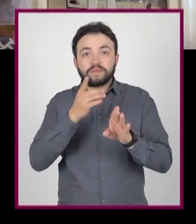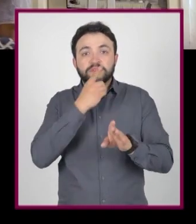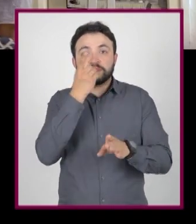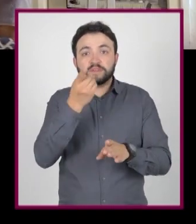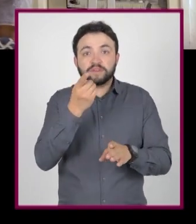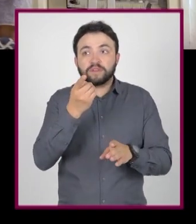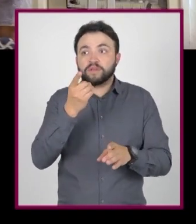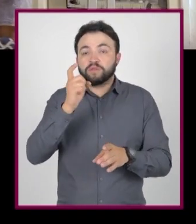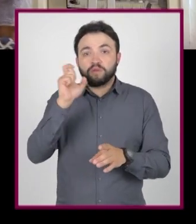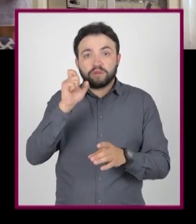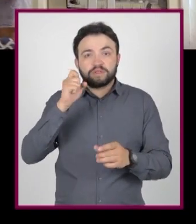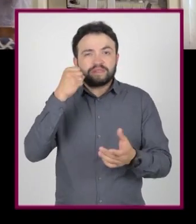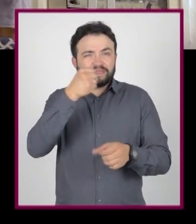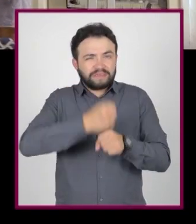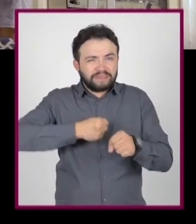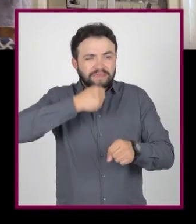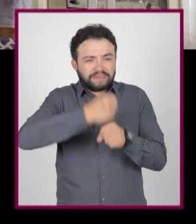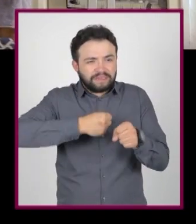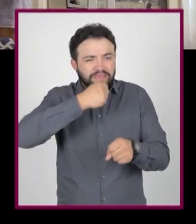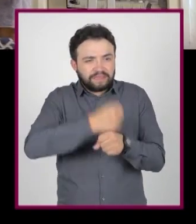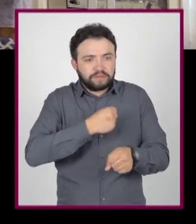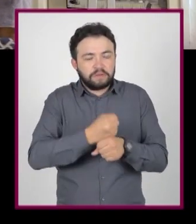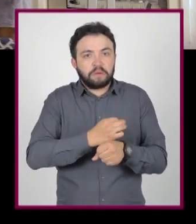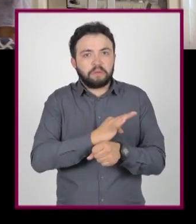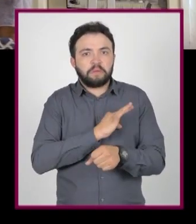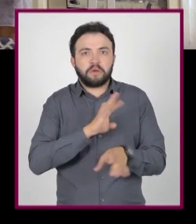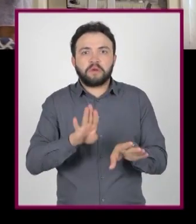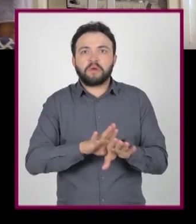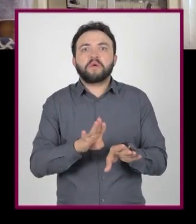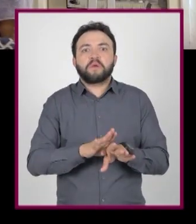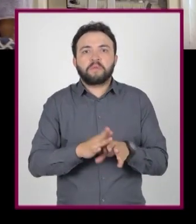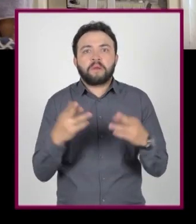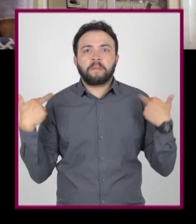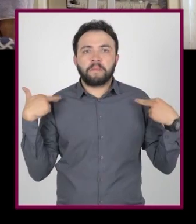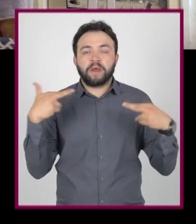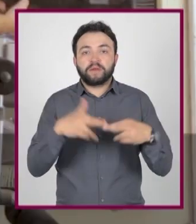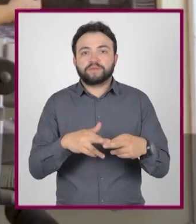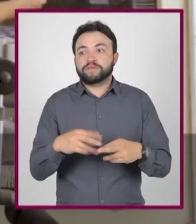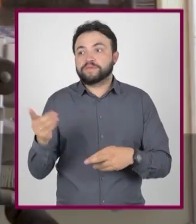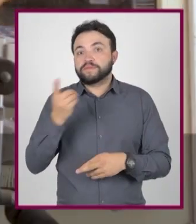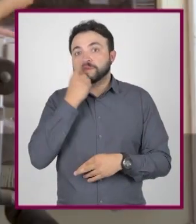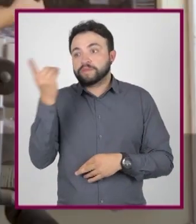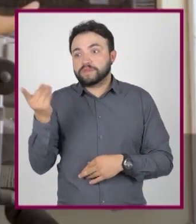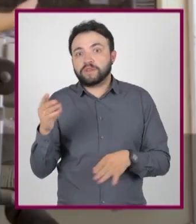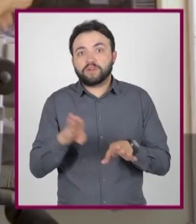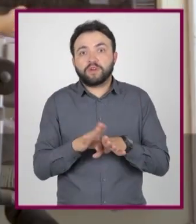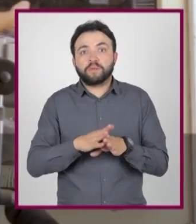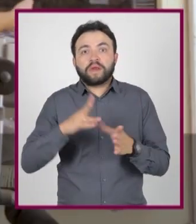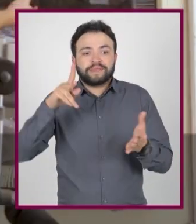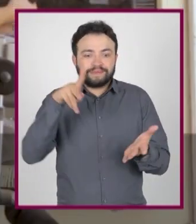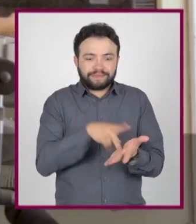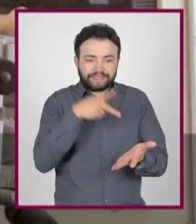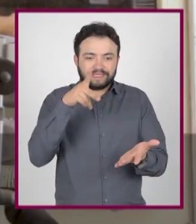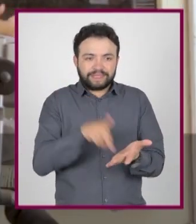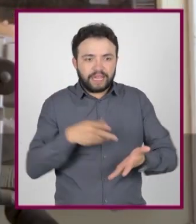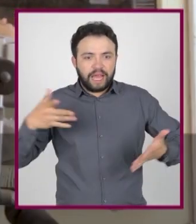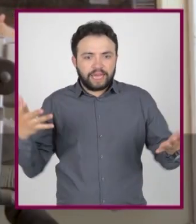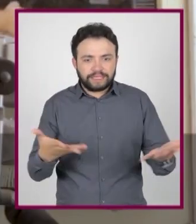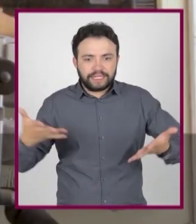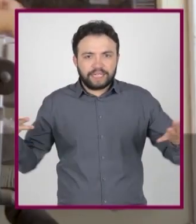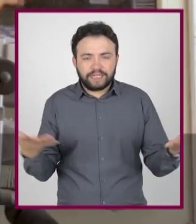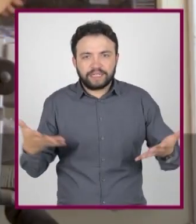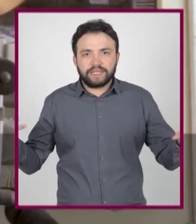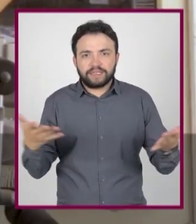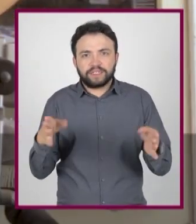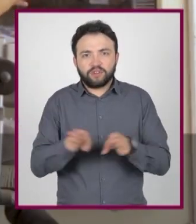en algún momento te volverás un maestro. ¿Y qué tiene que ver Bruce Lee con las horas vuelo? Pues que la repetición, hacer y hacer y hacer,